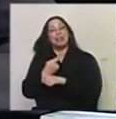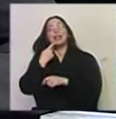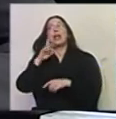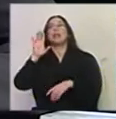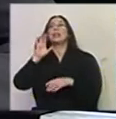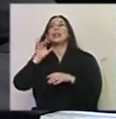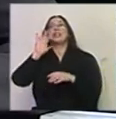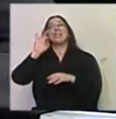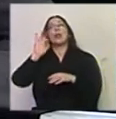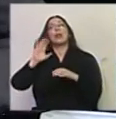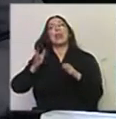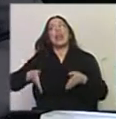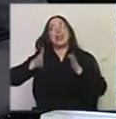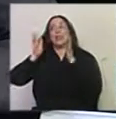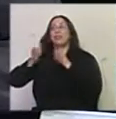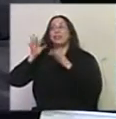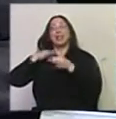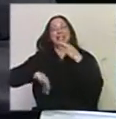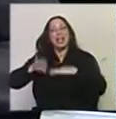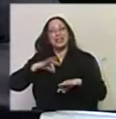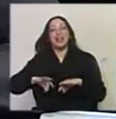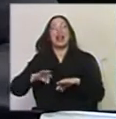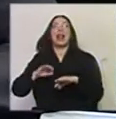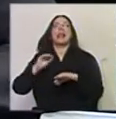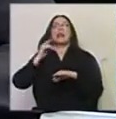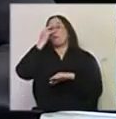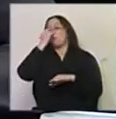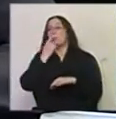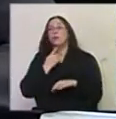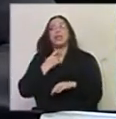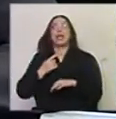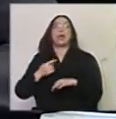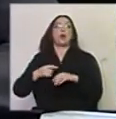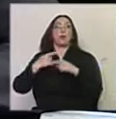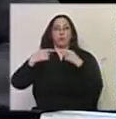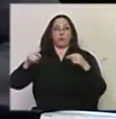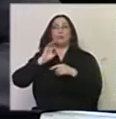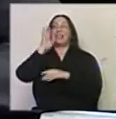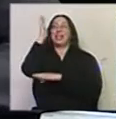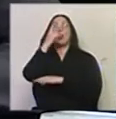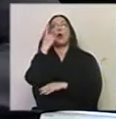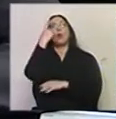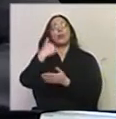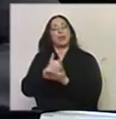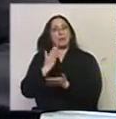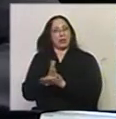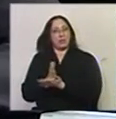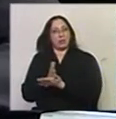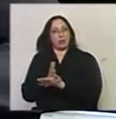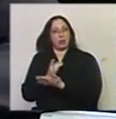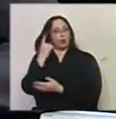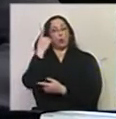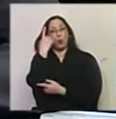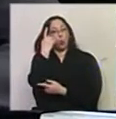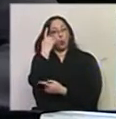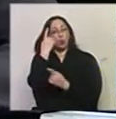edificios teatrales, culturales, museísticos, en todo el interior del país, salvo un departamento, o salvo